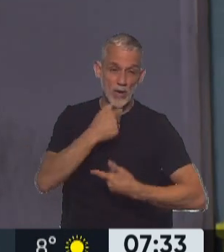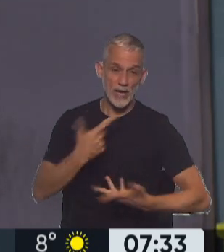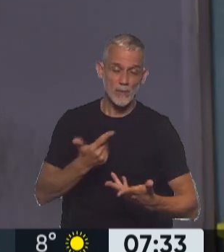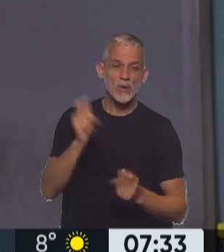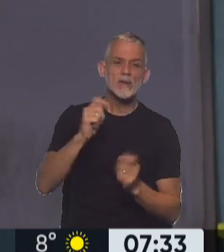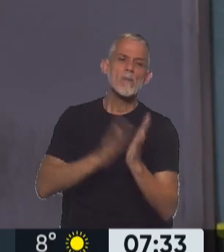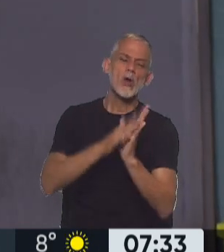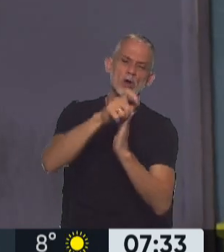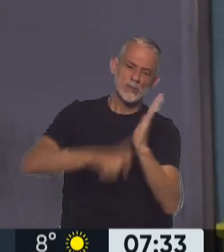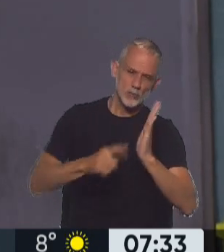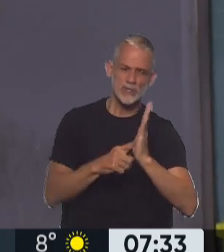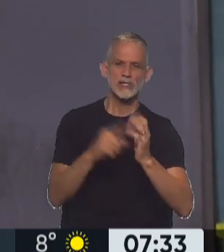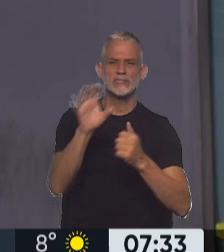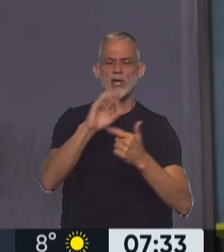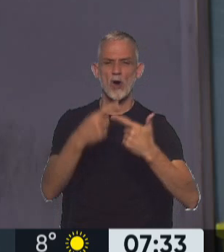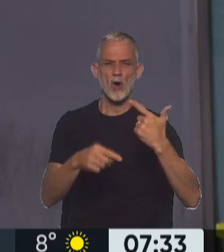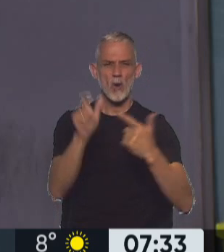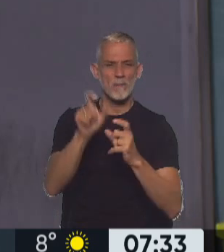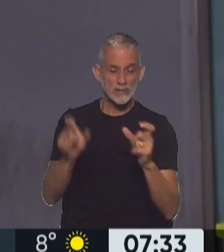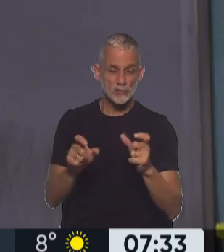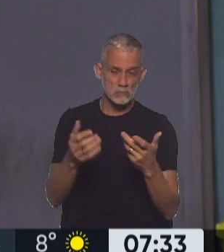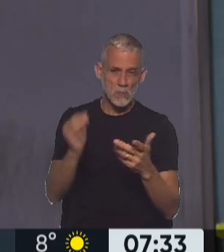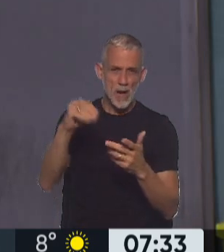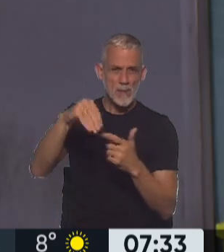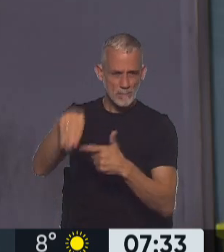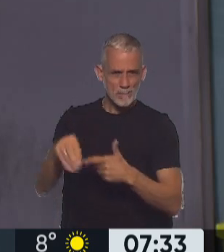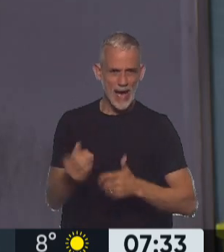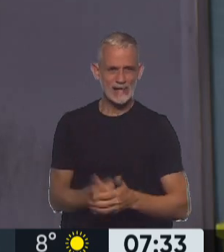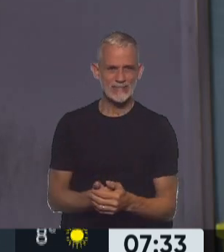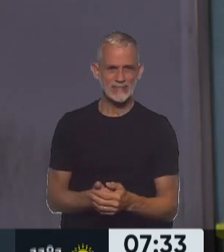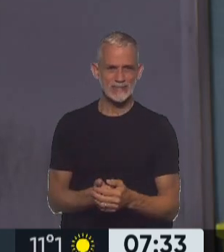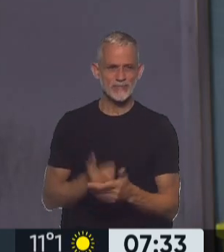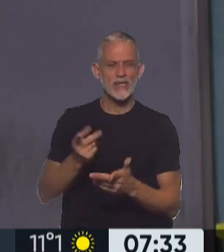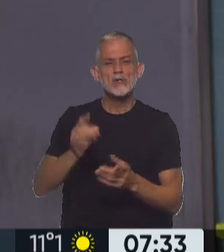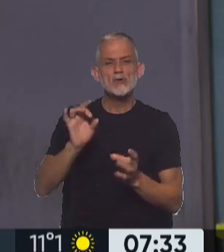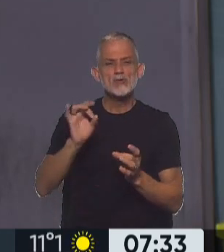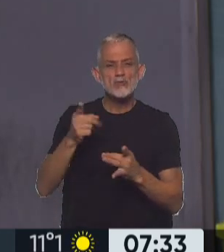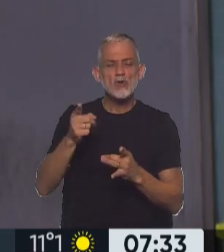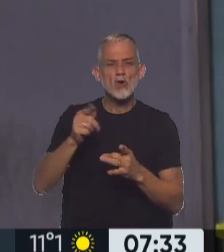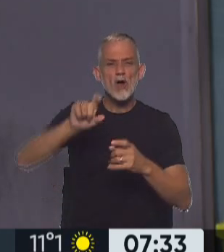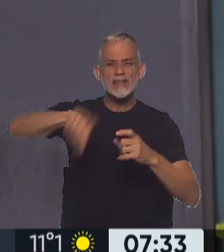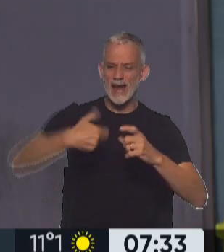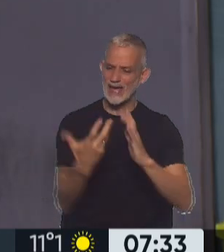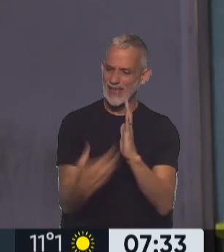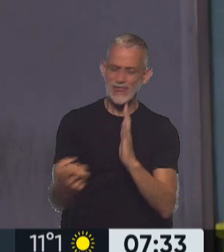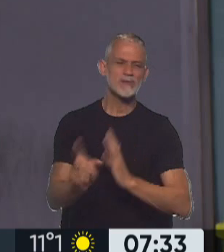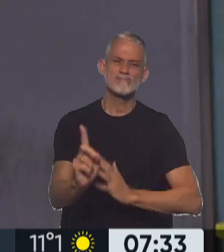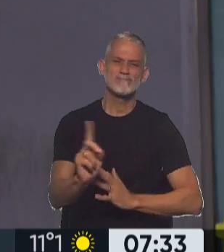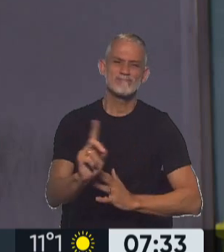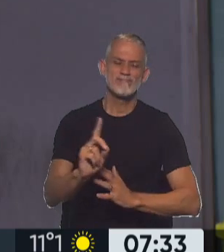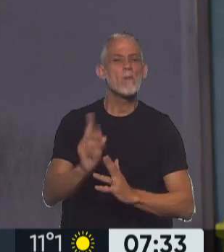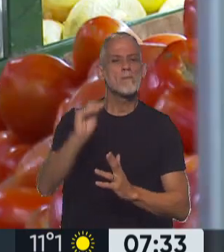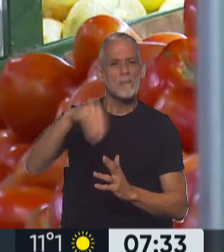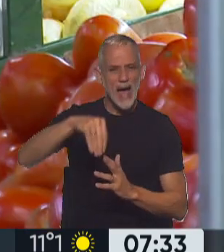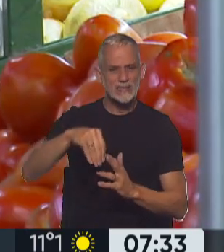monotributistas, como son que, y que además no solamente la tarjeta de débito sea la que